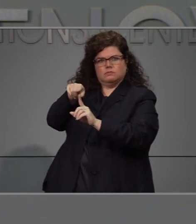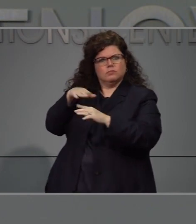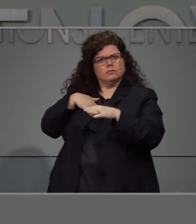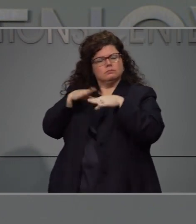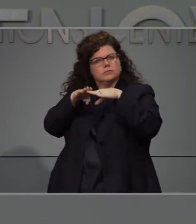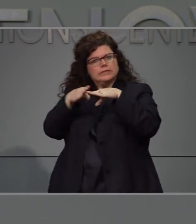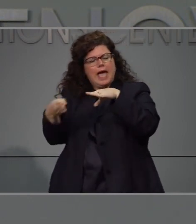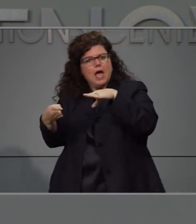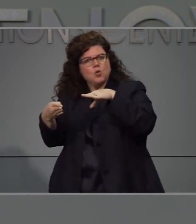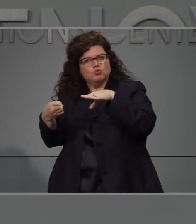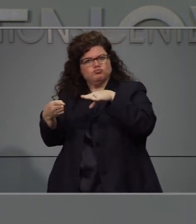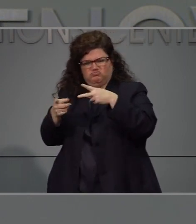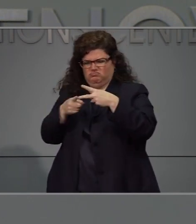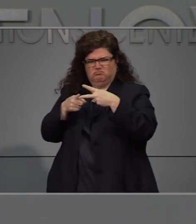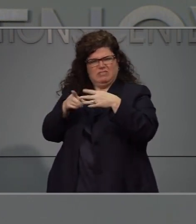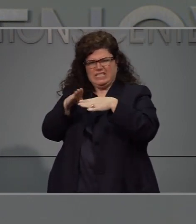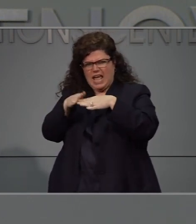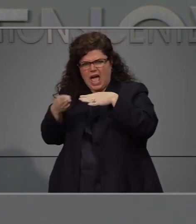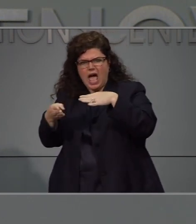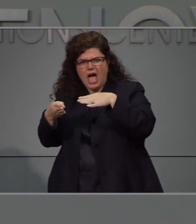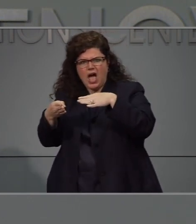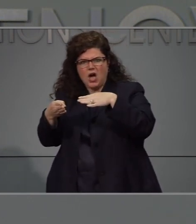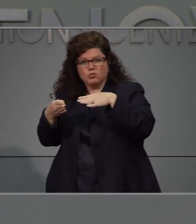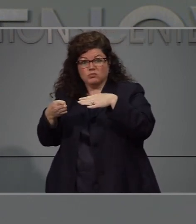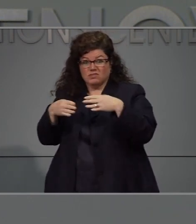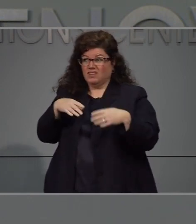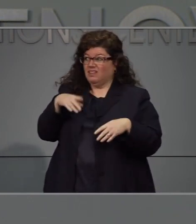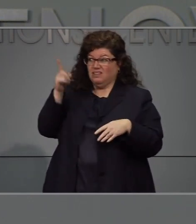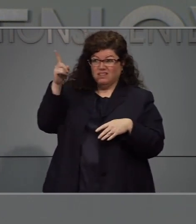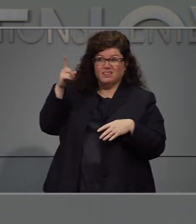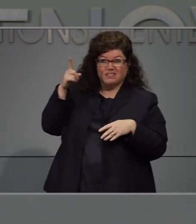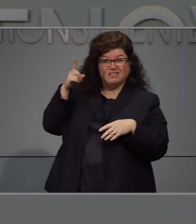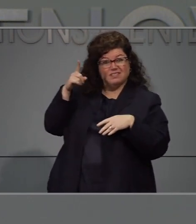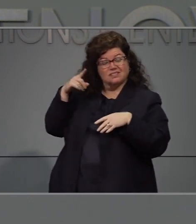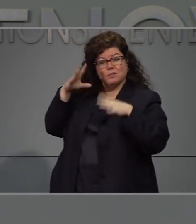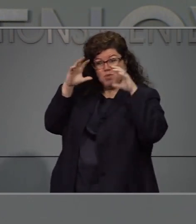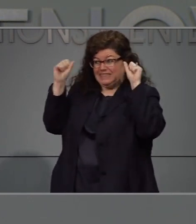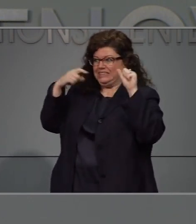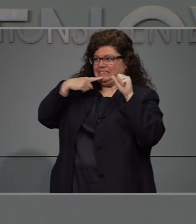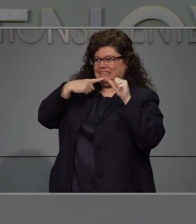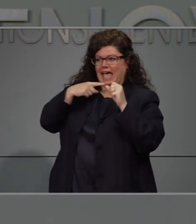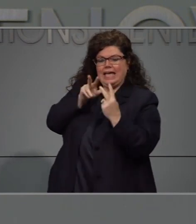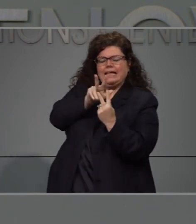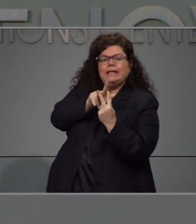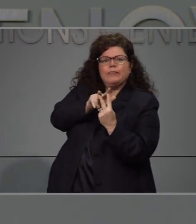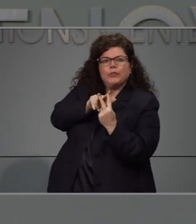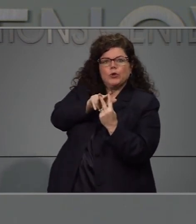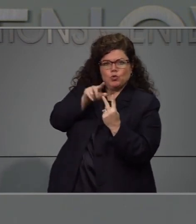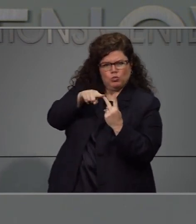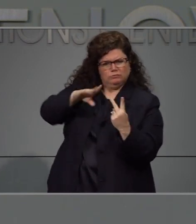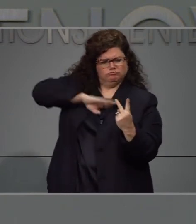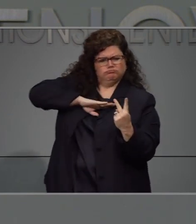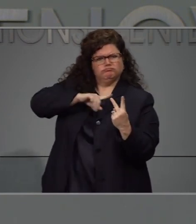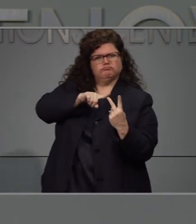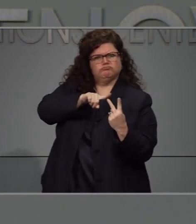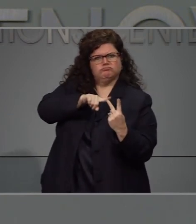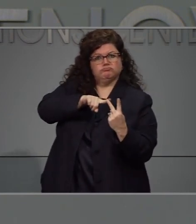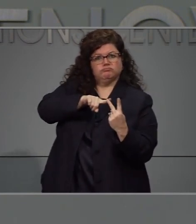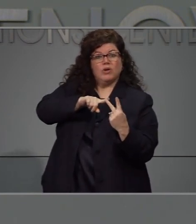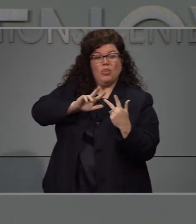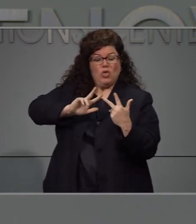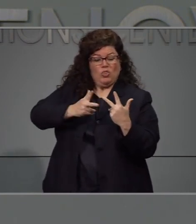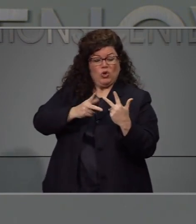se están haciendo. Estamos confiando en ese segundo. La la guía de la Casa Blanca dijo uno u otro. Nosotros